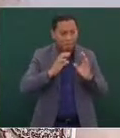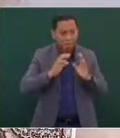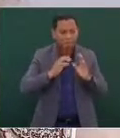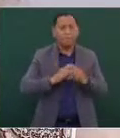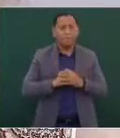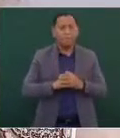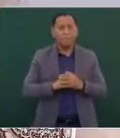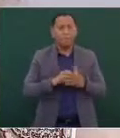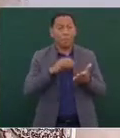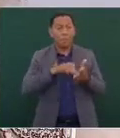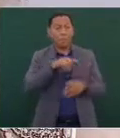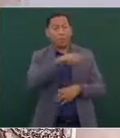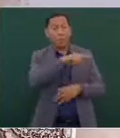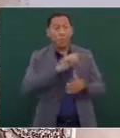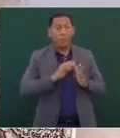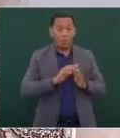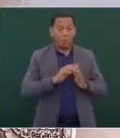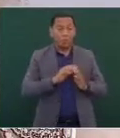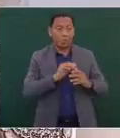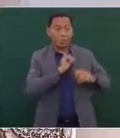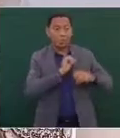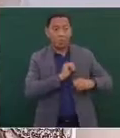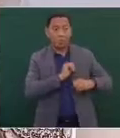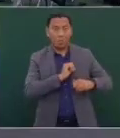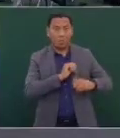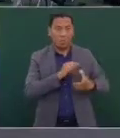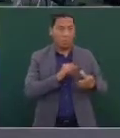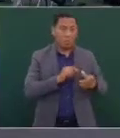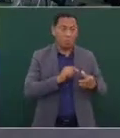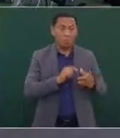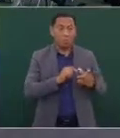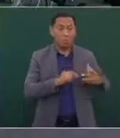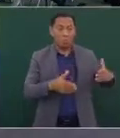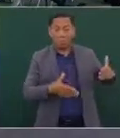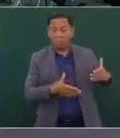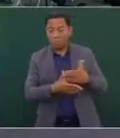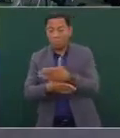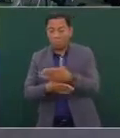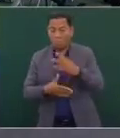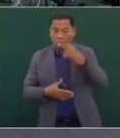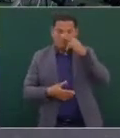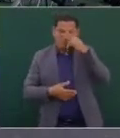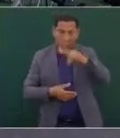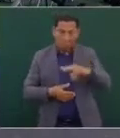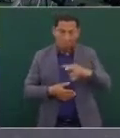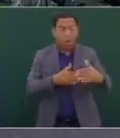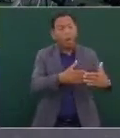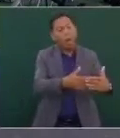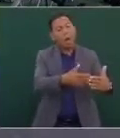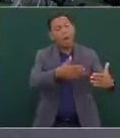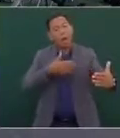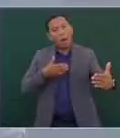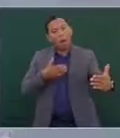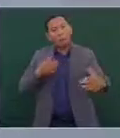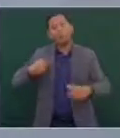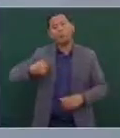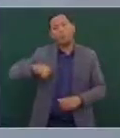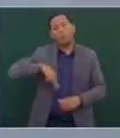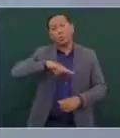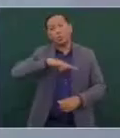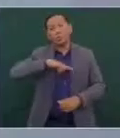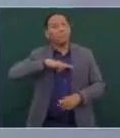introducirse en nuestro territorio sin que nosotros